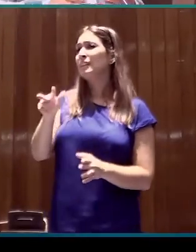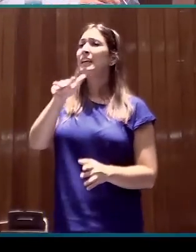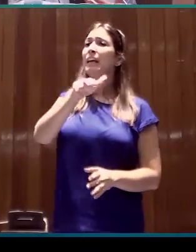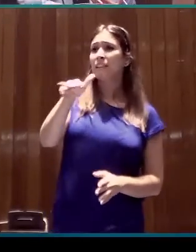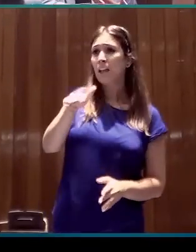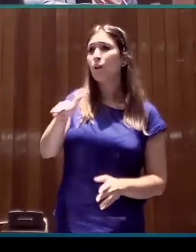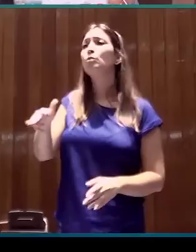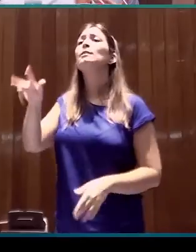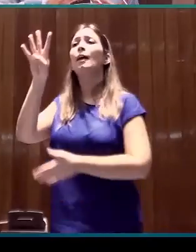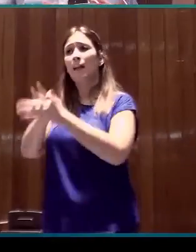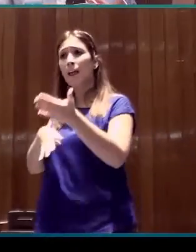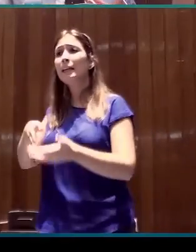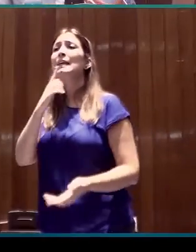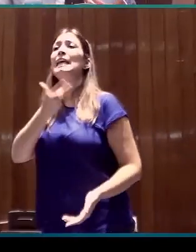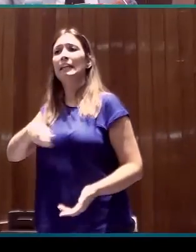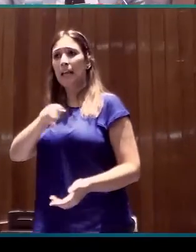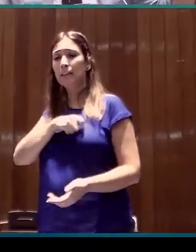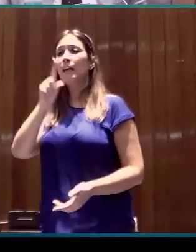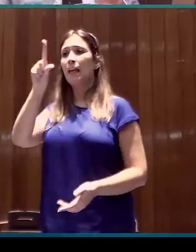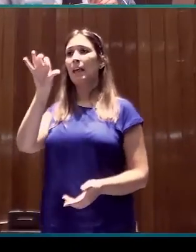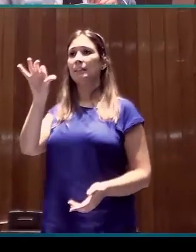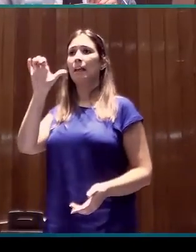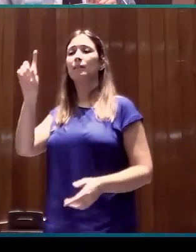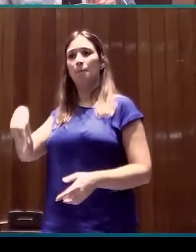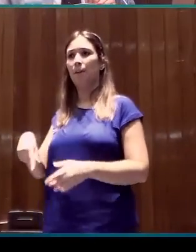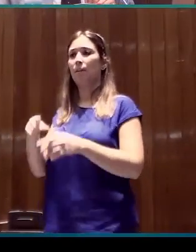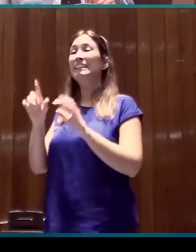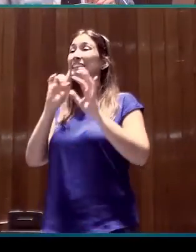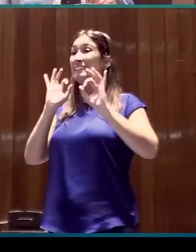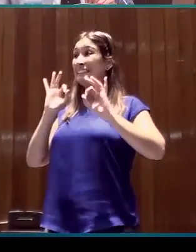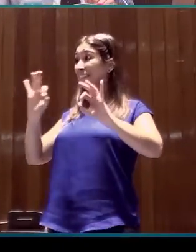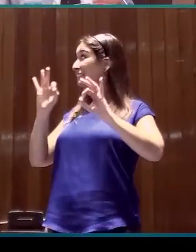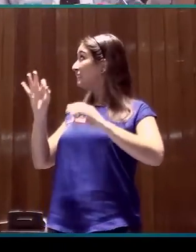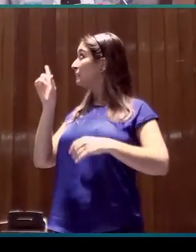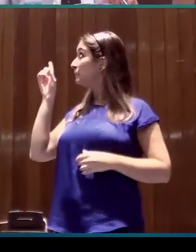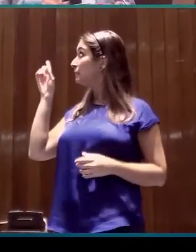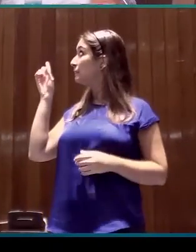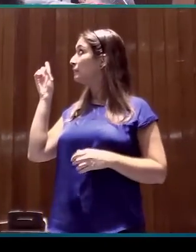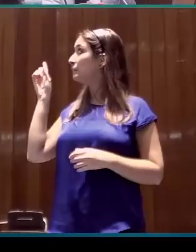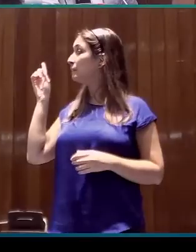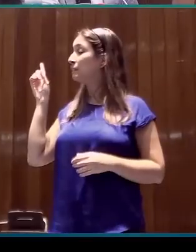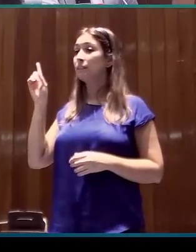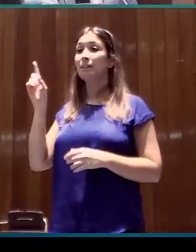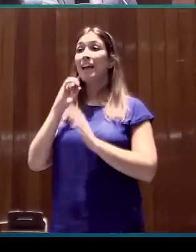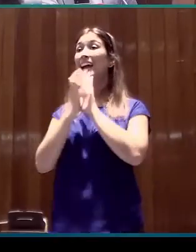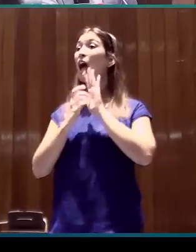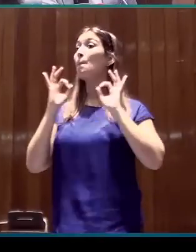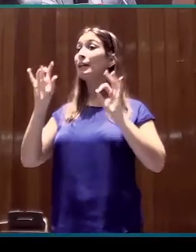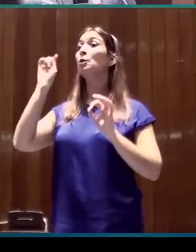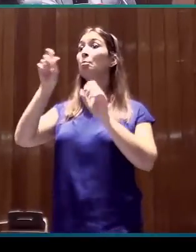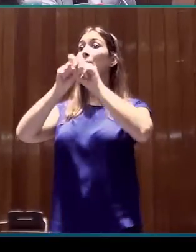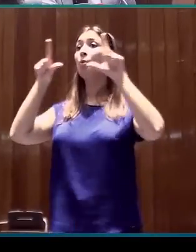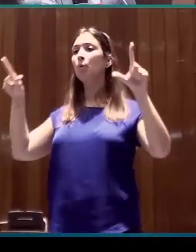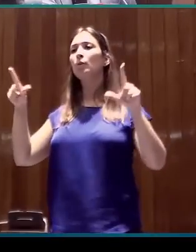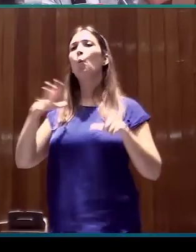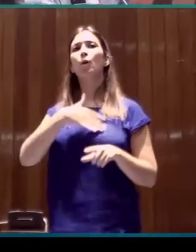inglés y lengua de signos. Y en el caso concreto de la gramática, pueden